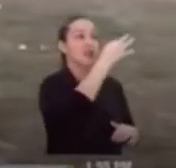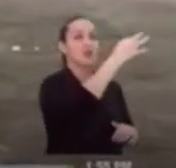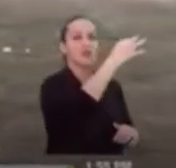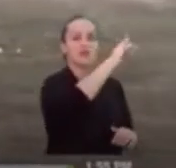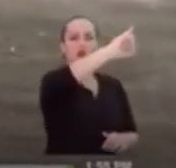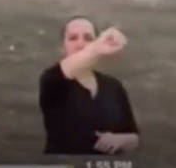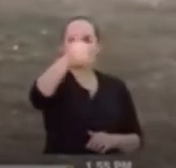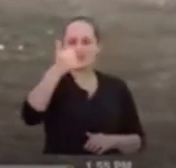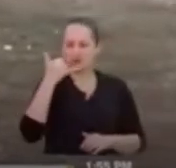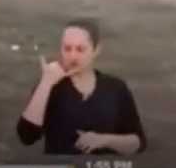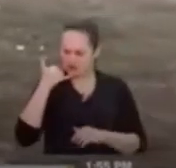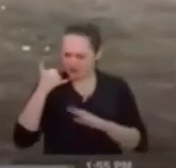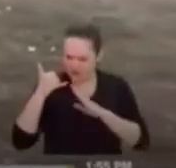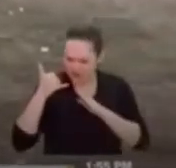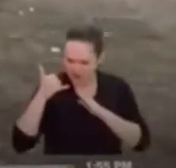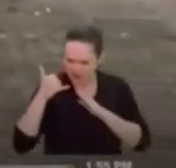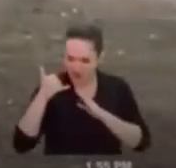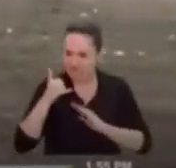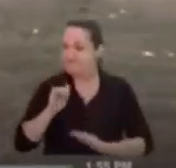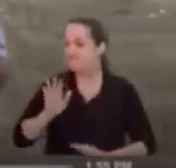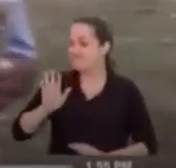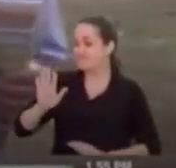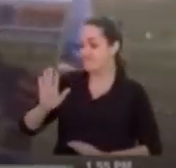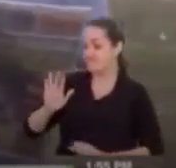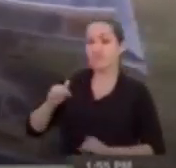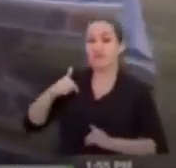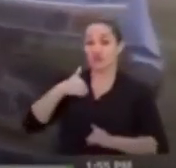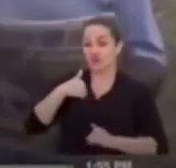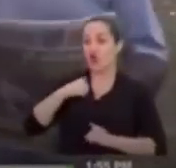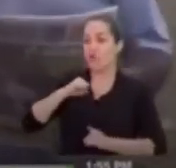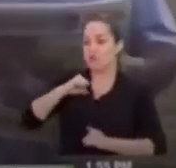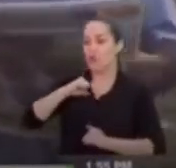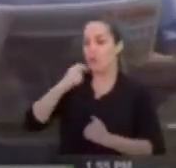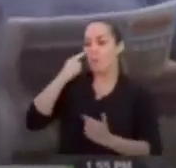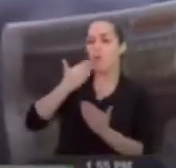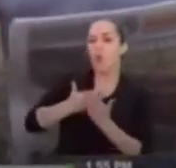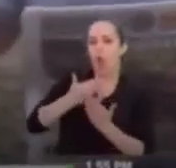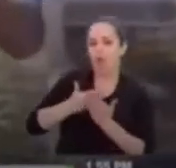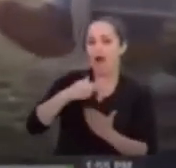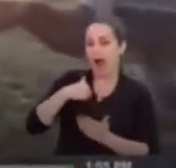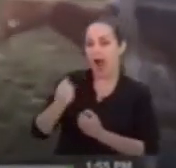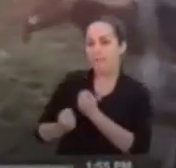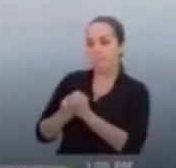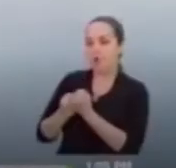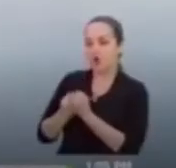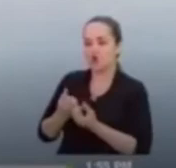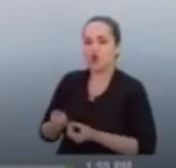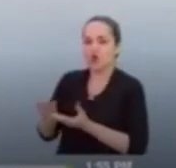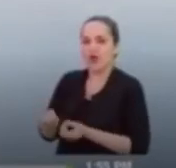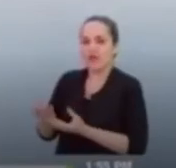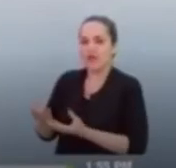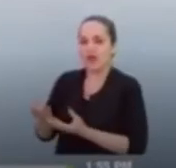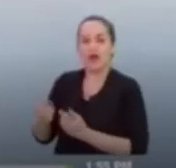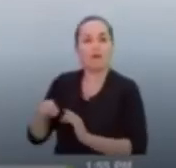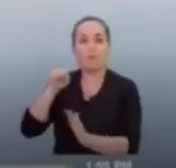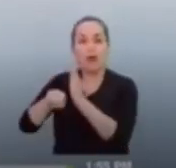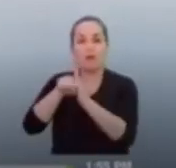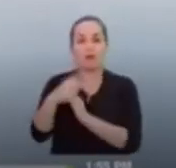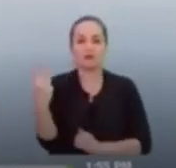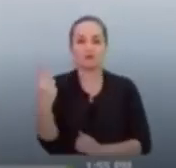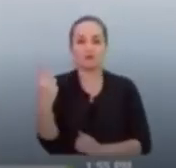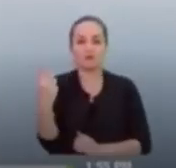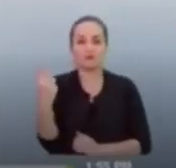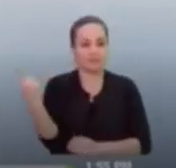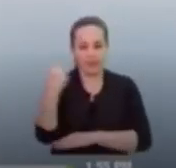supuestamente iba a entregar más pruebas sobre corrupción en su municipio. Cita a la que acudieron, el mismo día en que fueron asesinados.